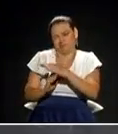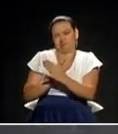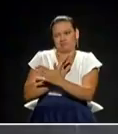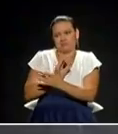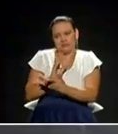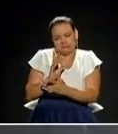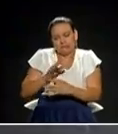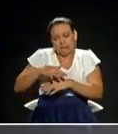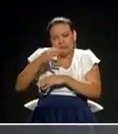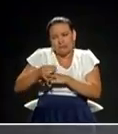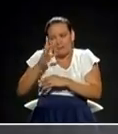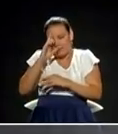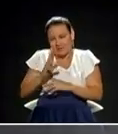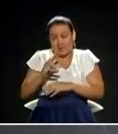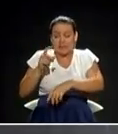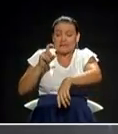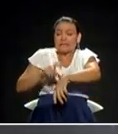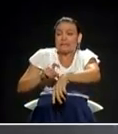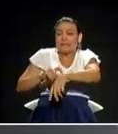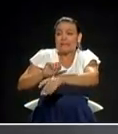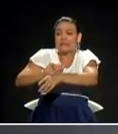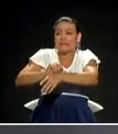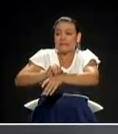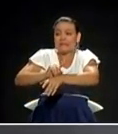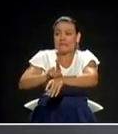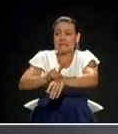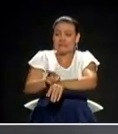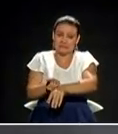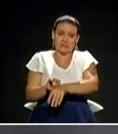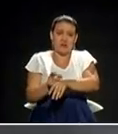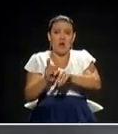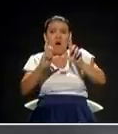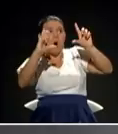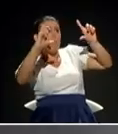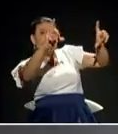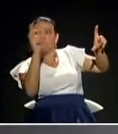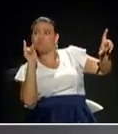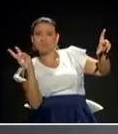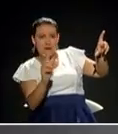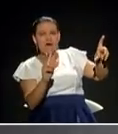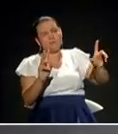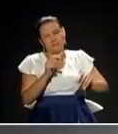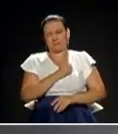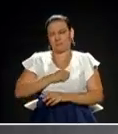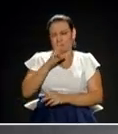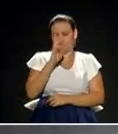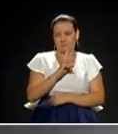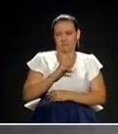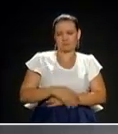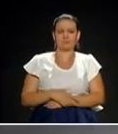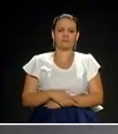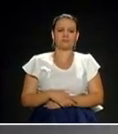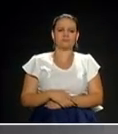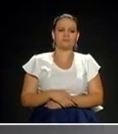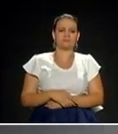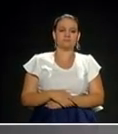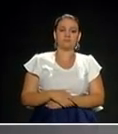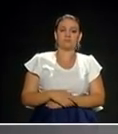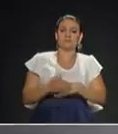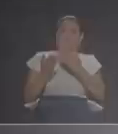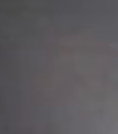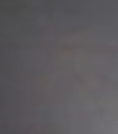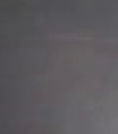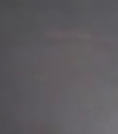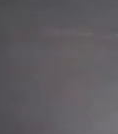todos control con ese reloj que está a la vista de todos aquí en este escenario. Sigue el... No, yo